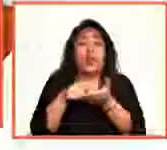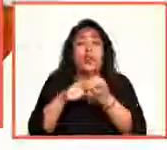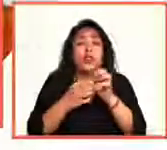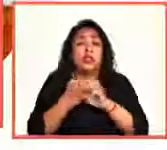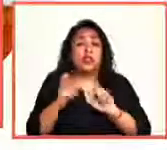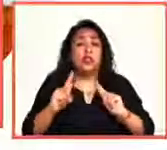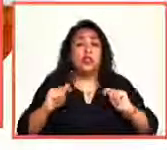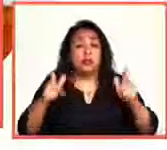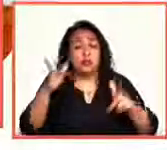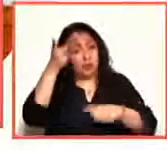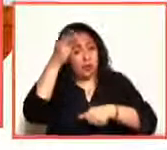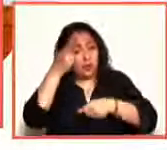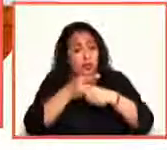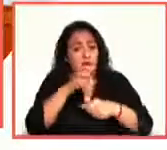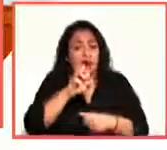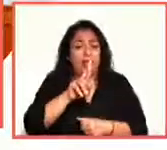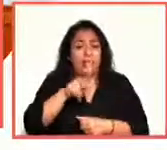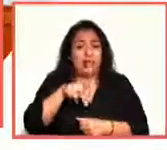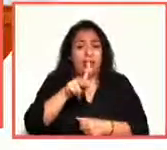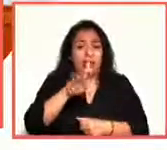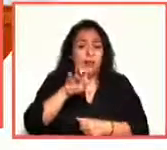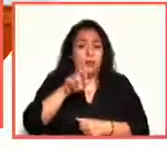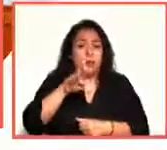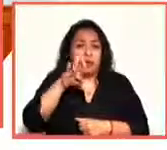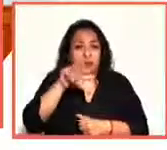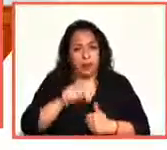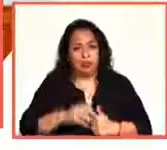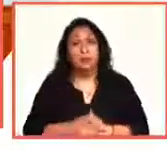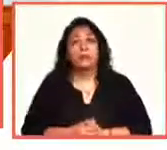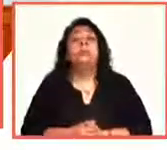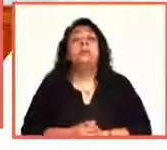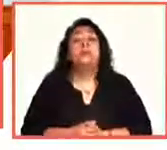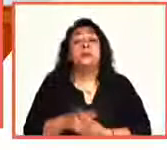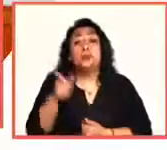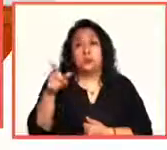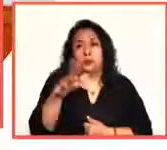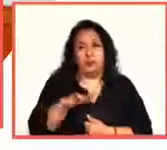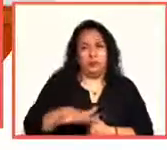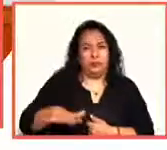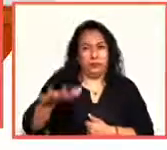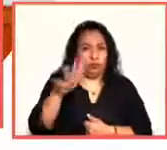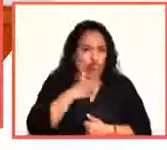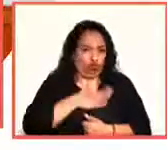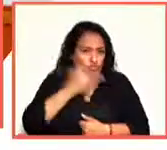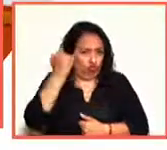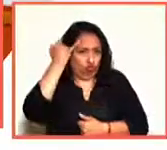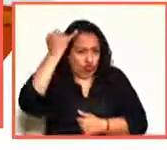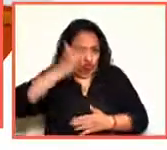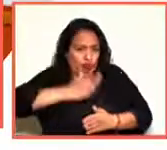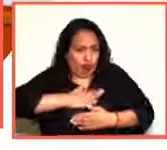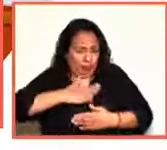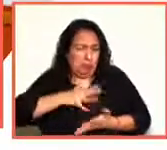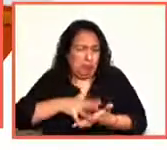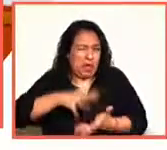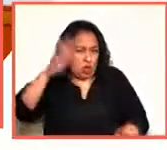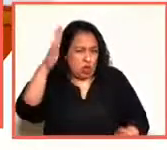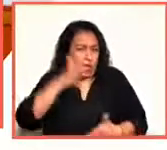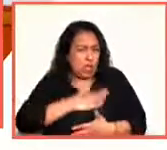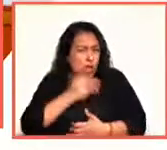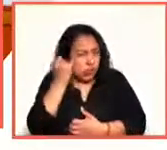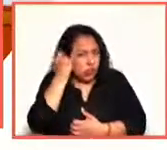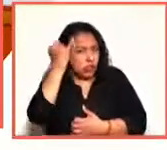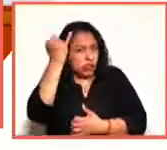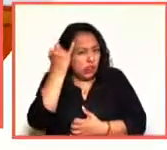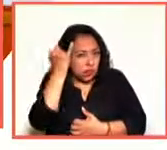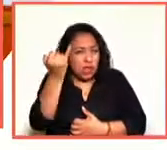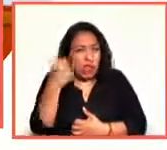dirección de Eric Barba. Los espectáculos son creación mía. La mayoría de ellos son obras que se plantean a partir de una